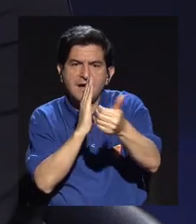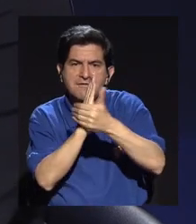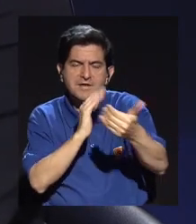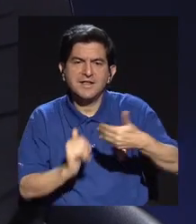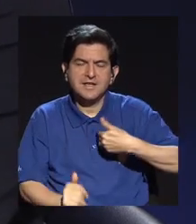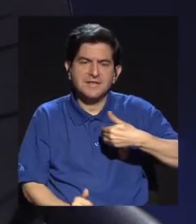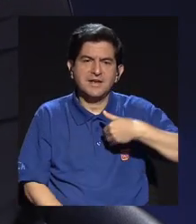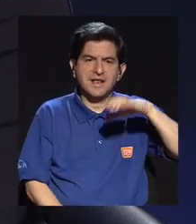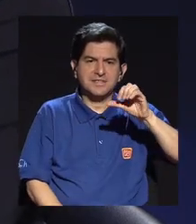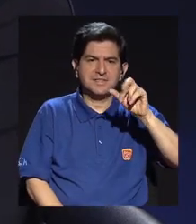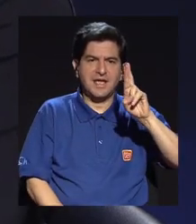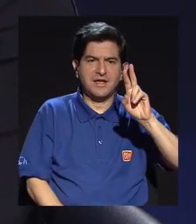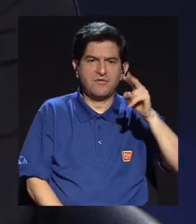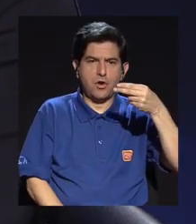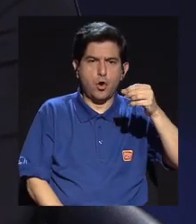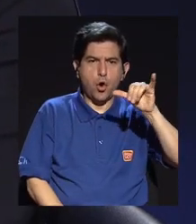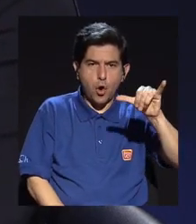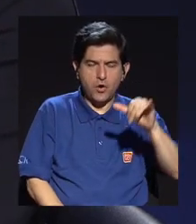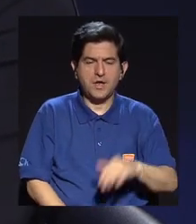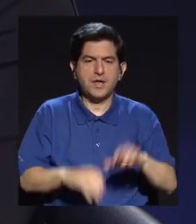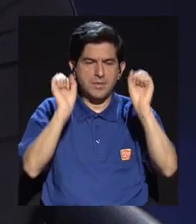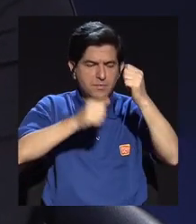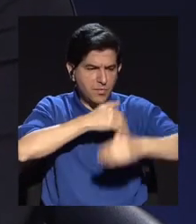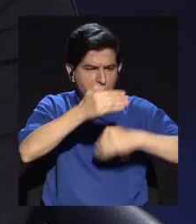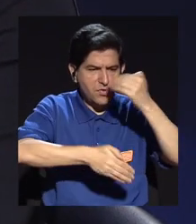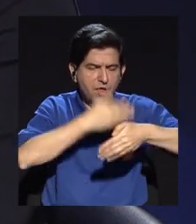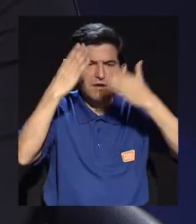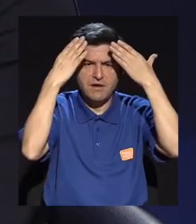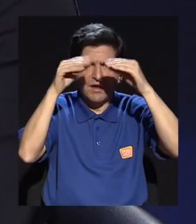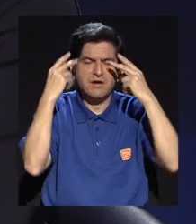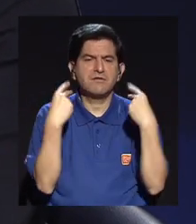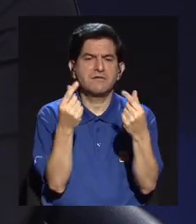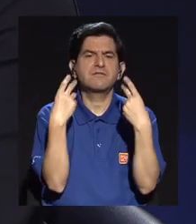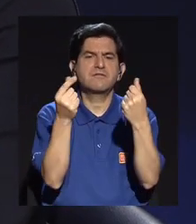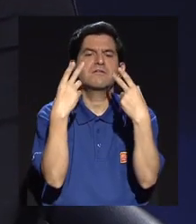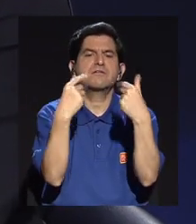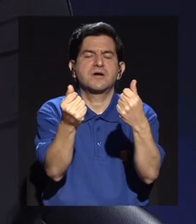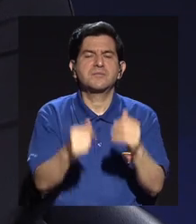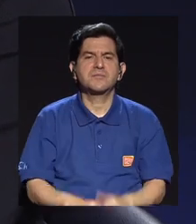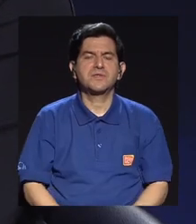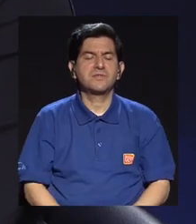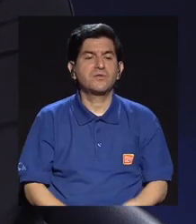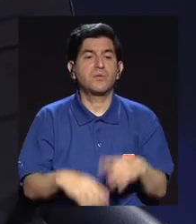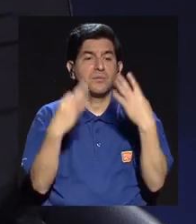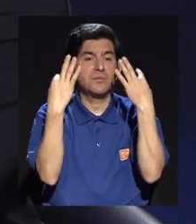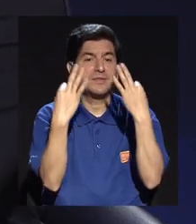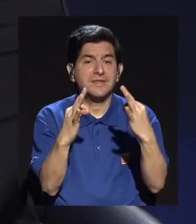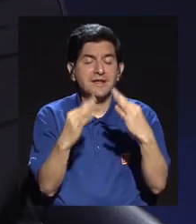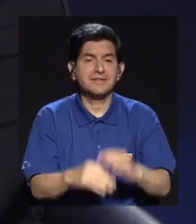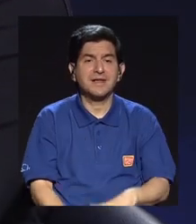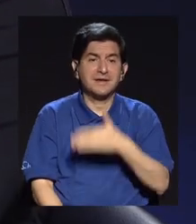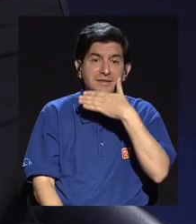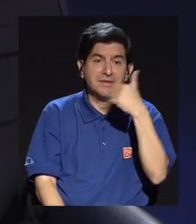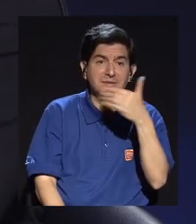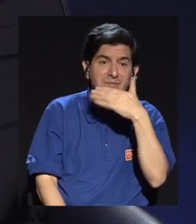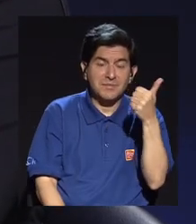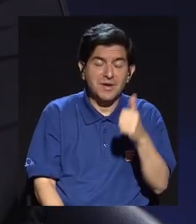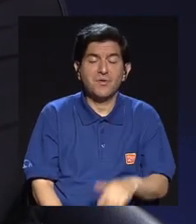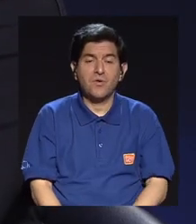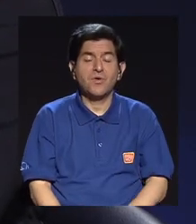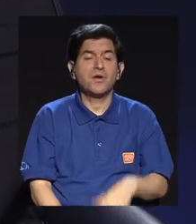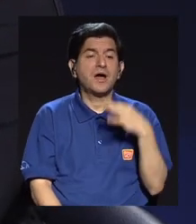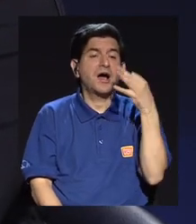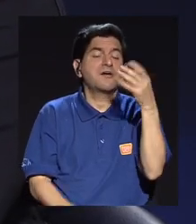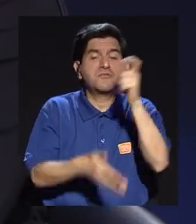capacidad que tiene CR hoy de poder procesar información de manera rápida y acercarse y mejorarla en eventuales